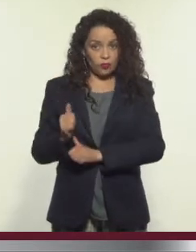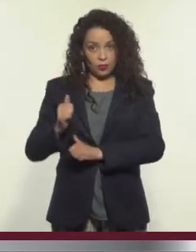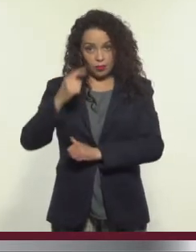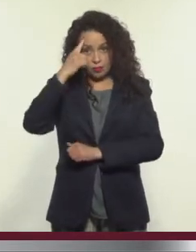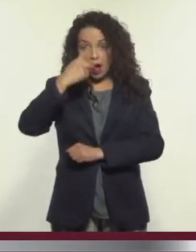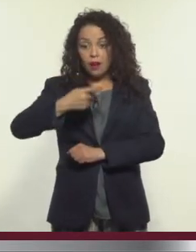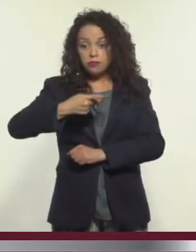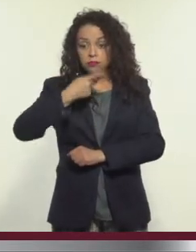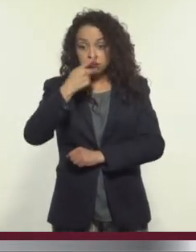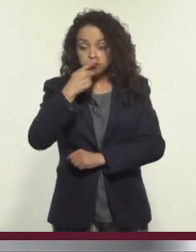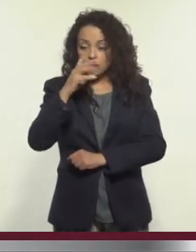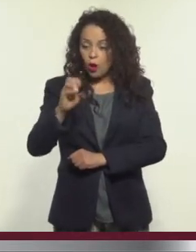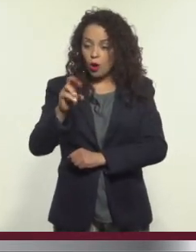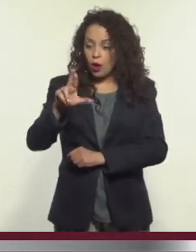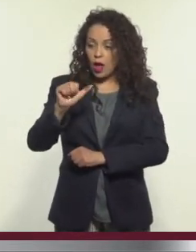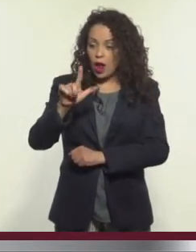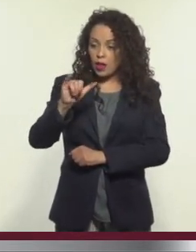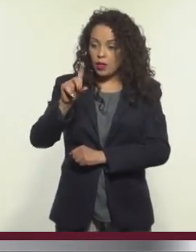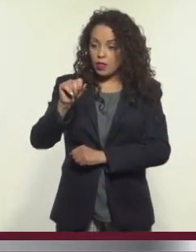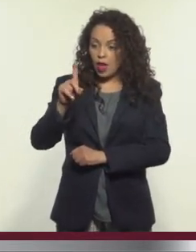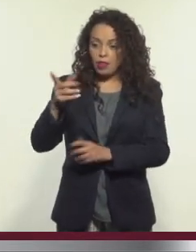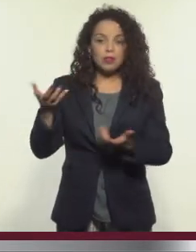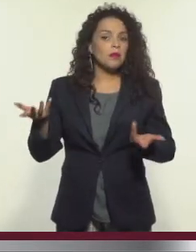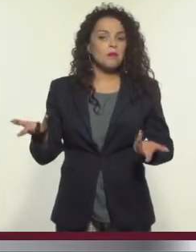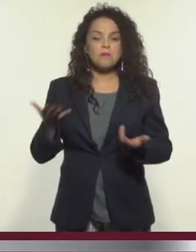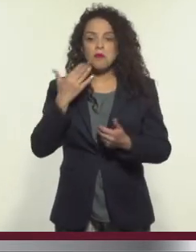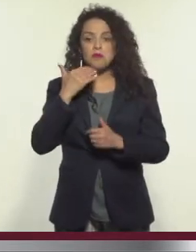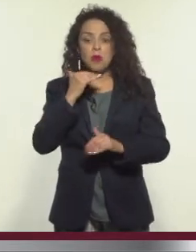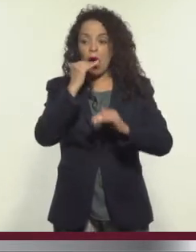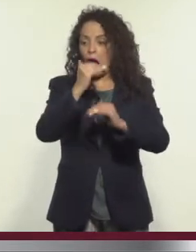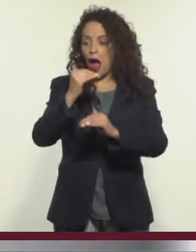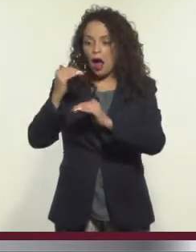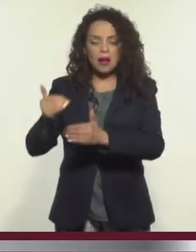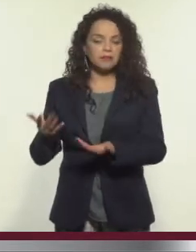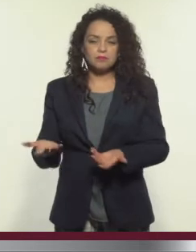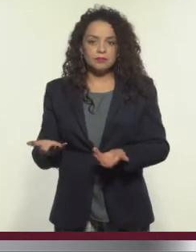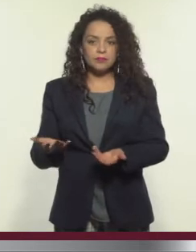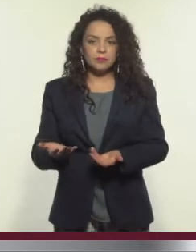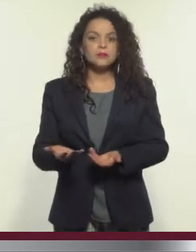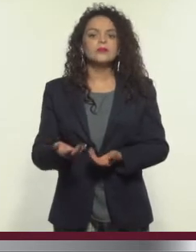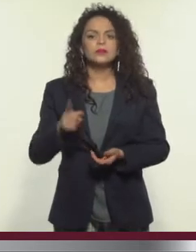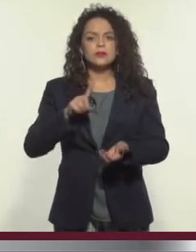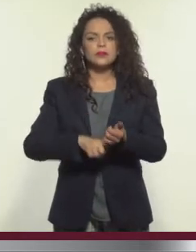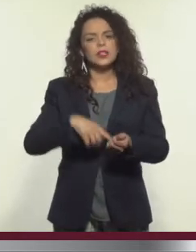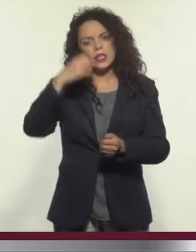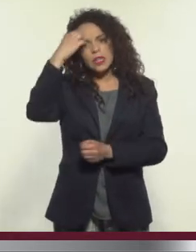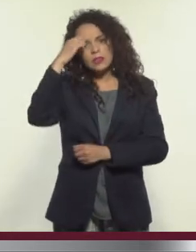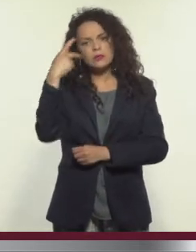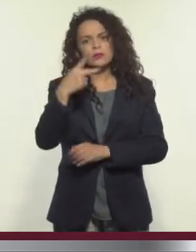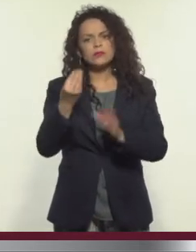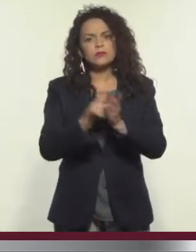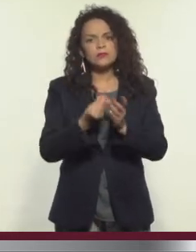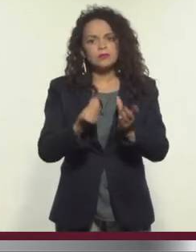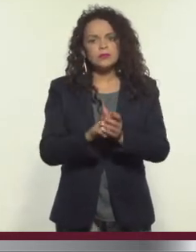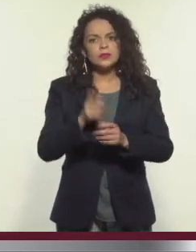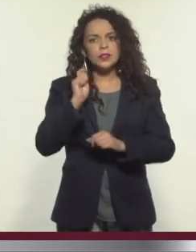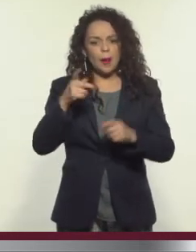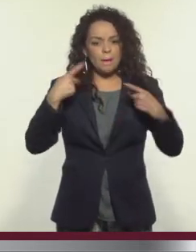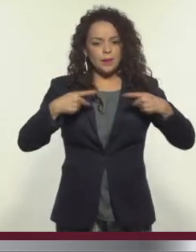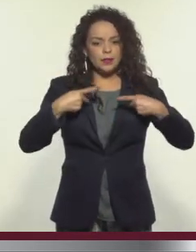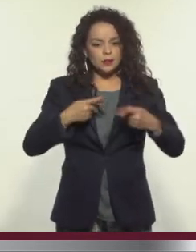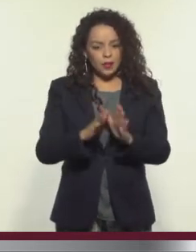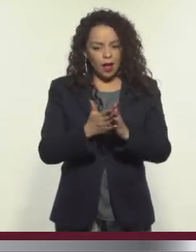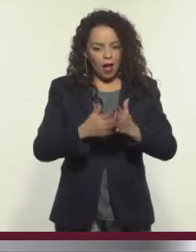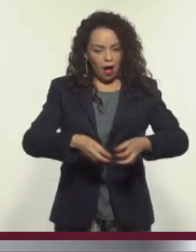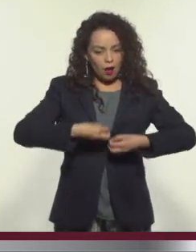parámetro en la cultura escrita. ¿Qué se espera de la audiencia que acude a los libros humanos? Que puedan